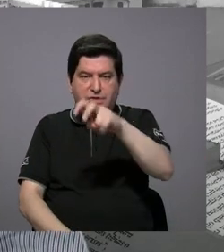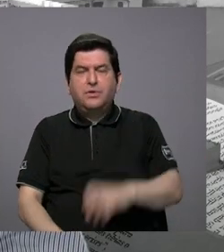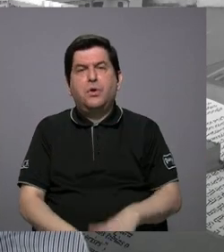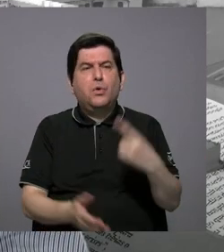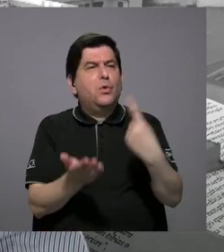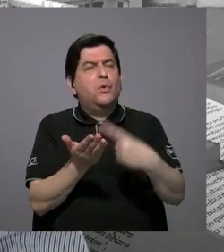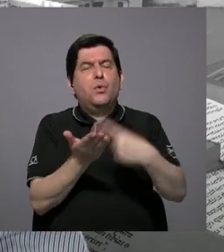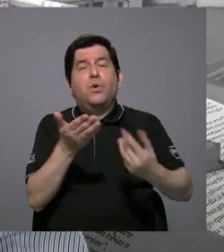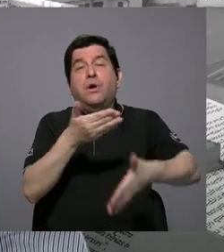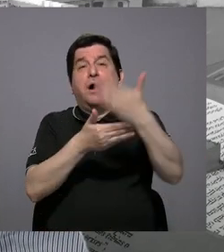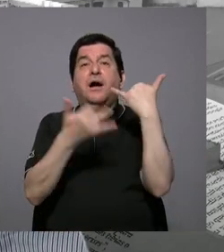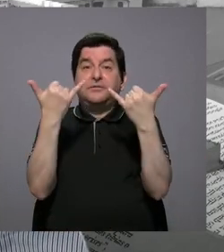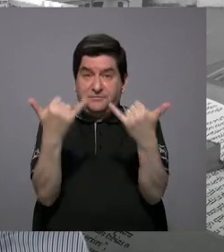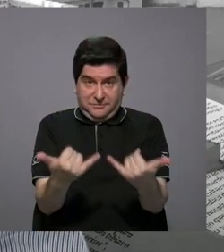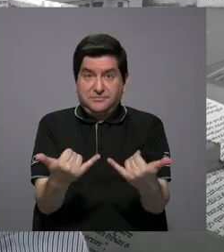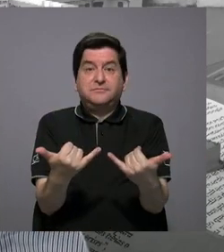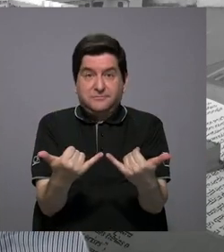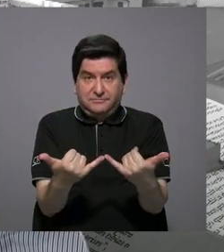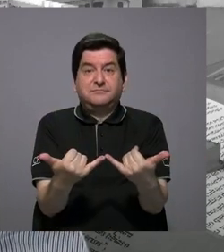discutido en otras ocasiones.